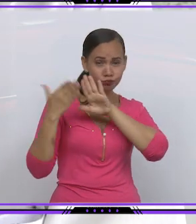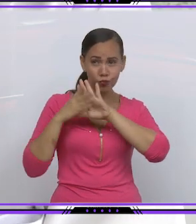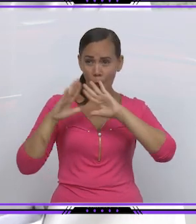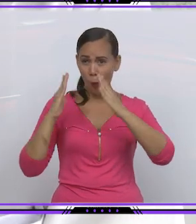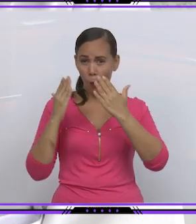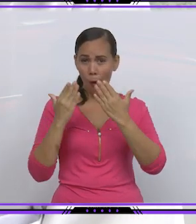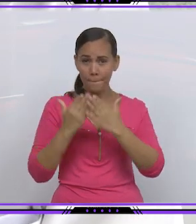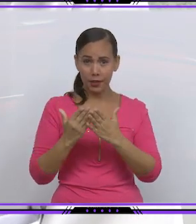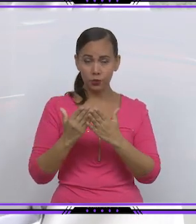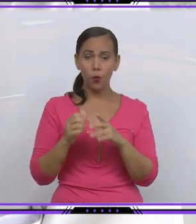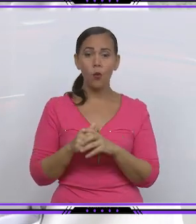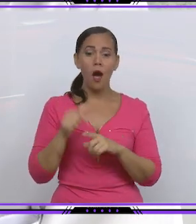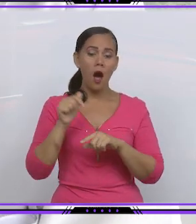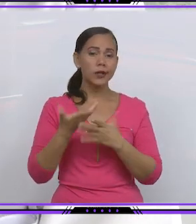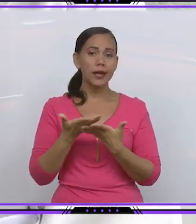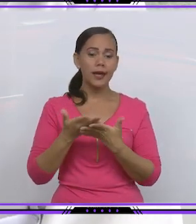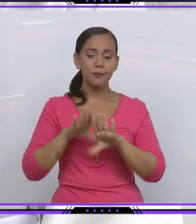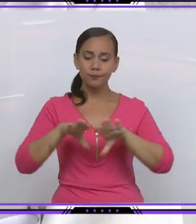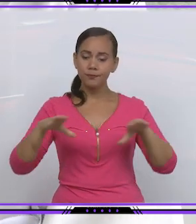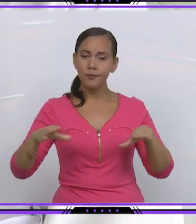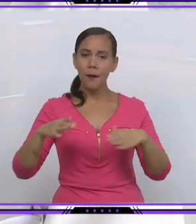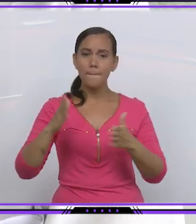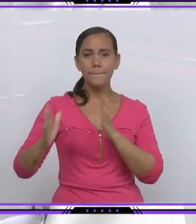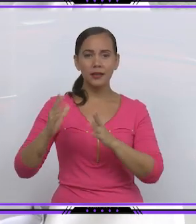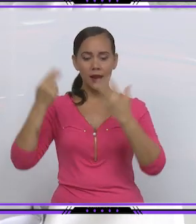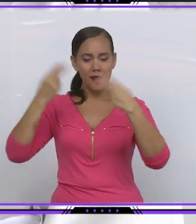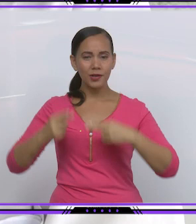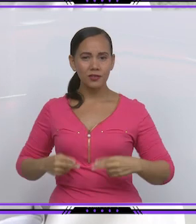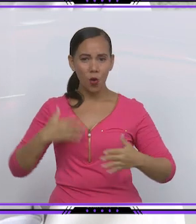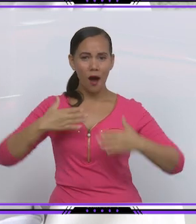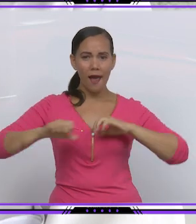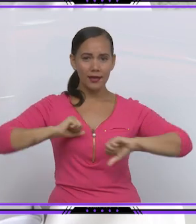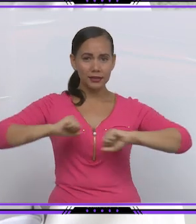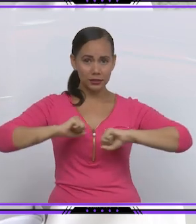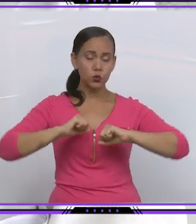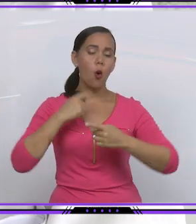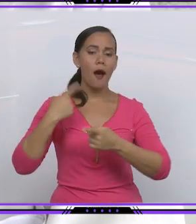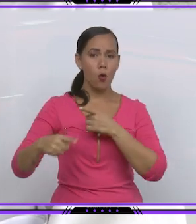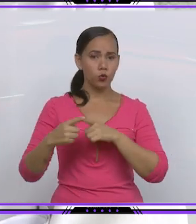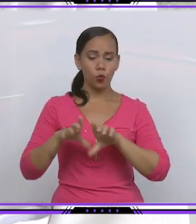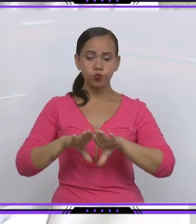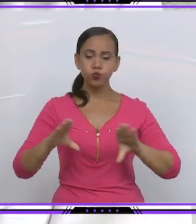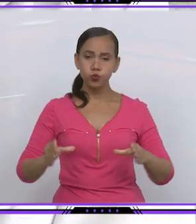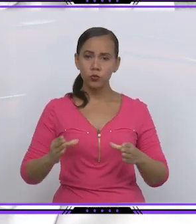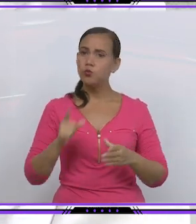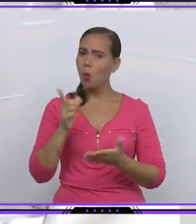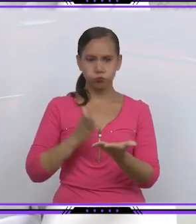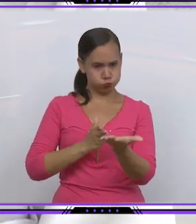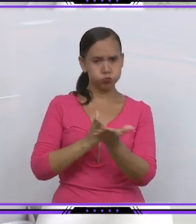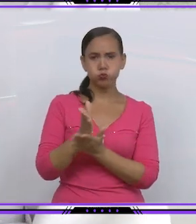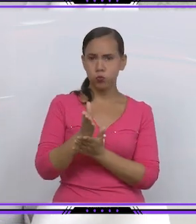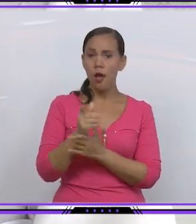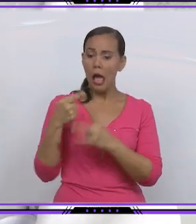los tabloncillos de gimnasio y de psicobalé. El tabloncillo llevó un tiempo de trabajo y no paramos en ningún momento porque